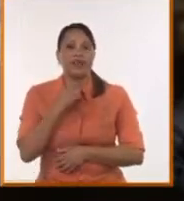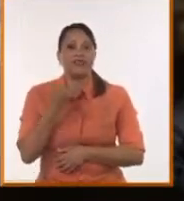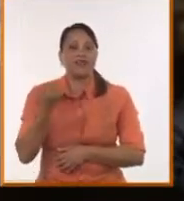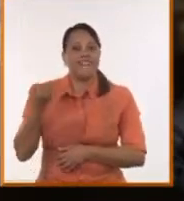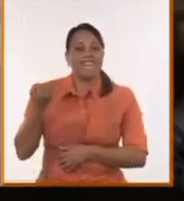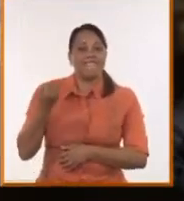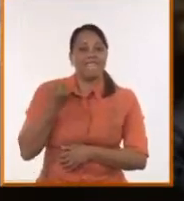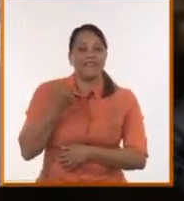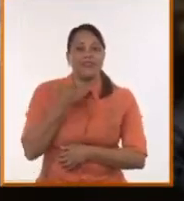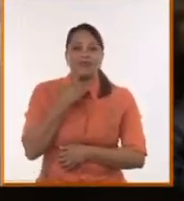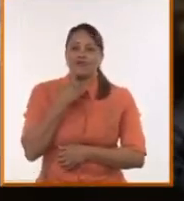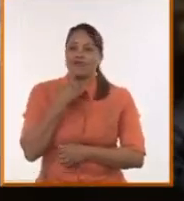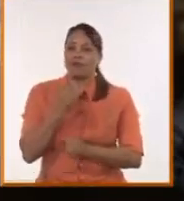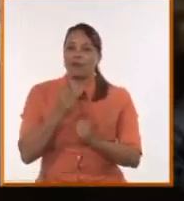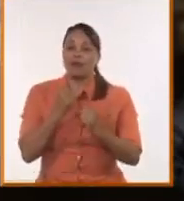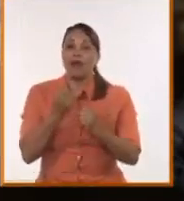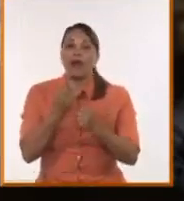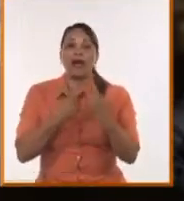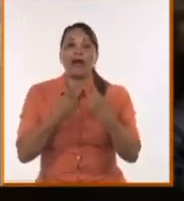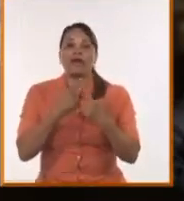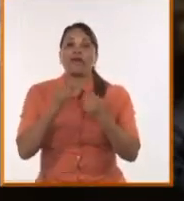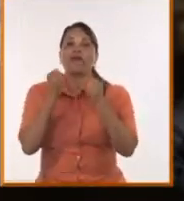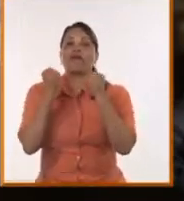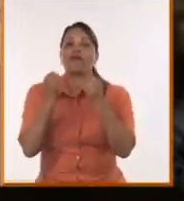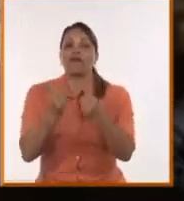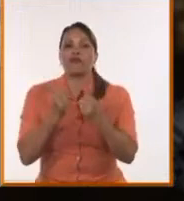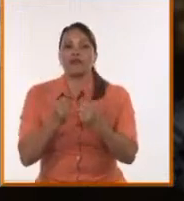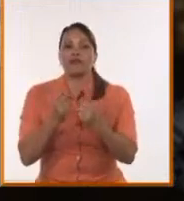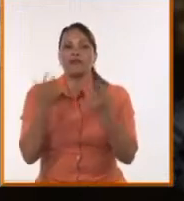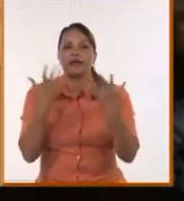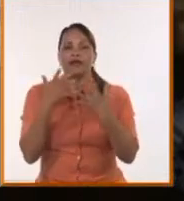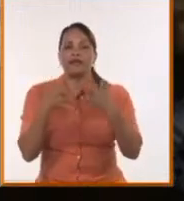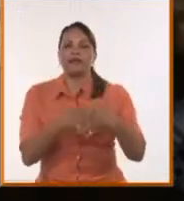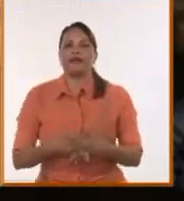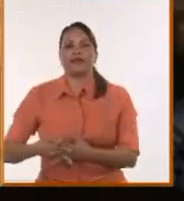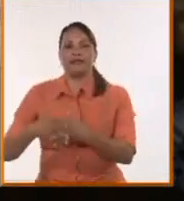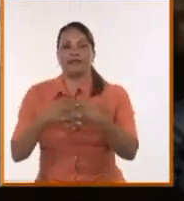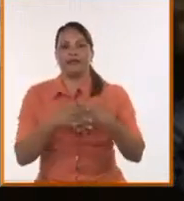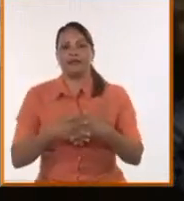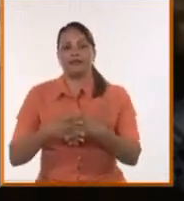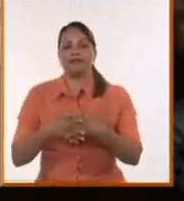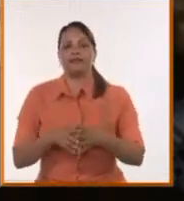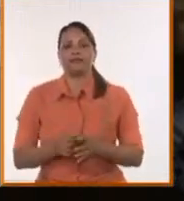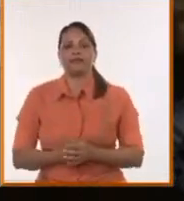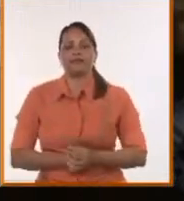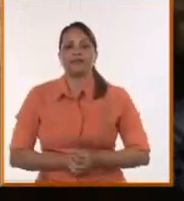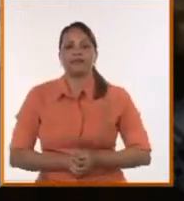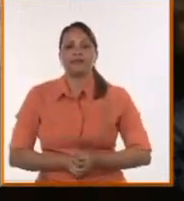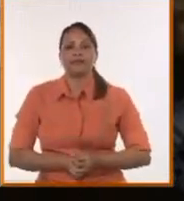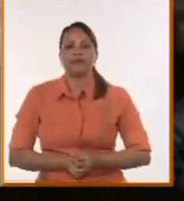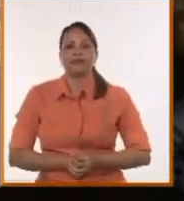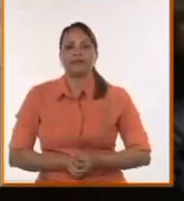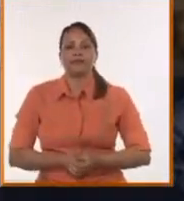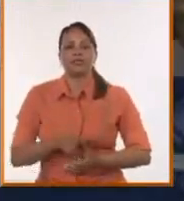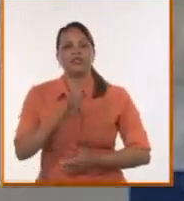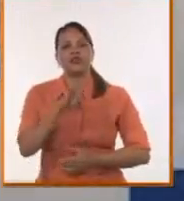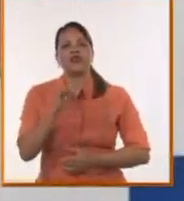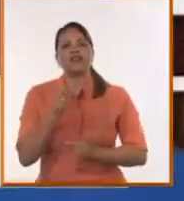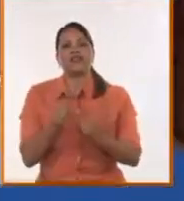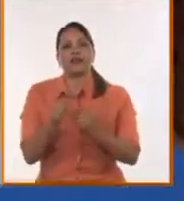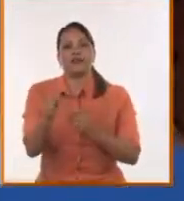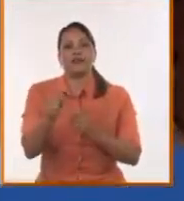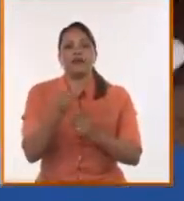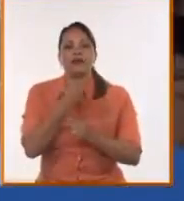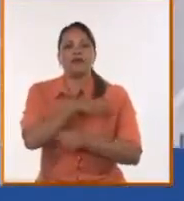un puñal en las venas del imperio. A 90 años hay un pueblo vivo.